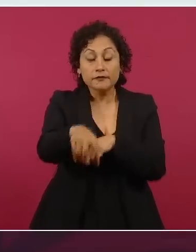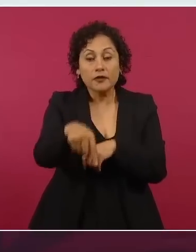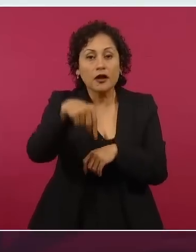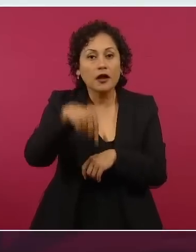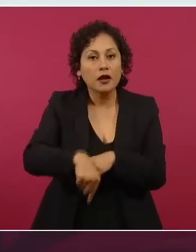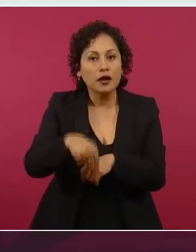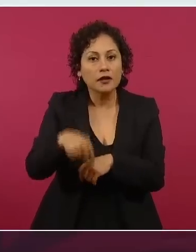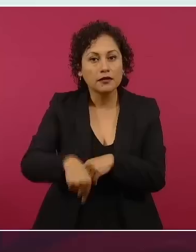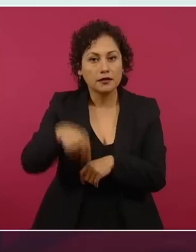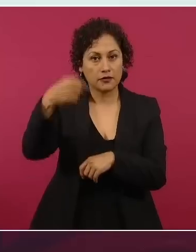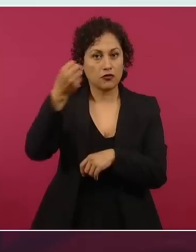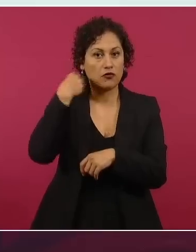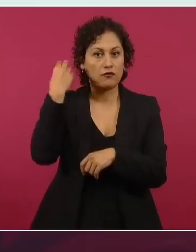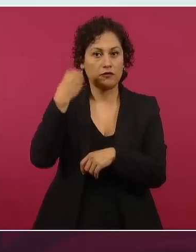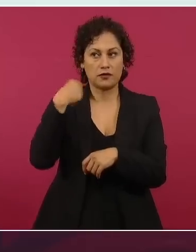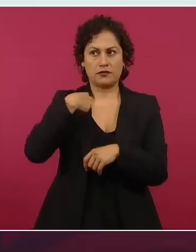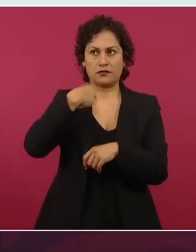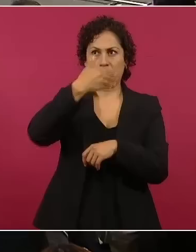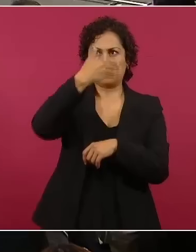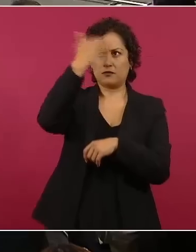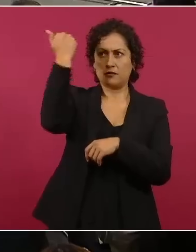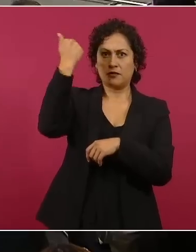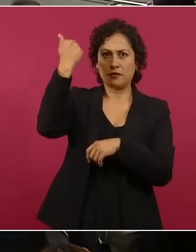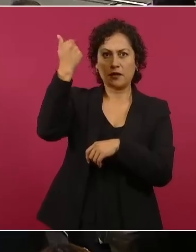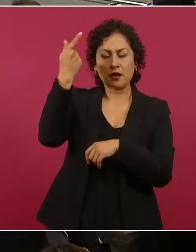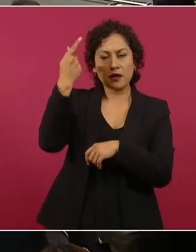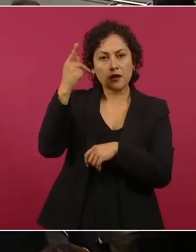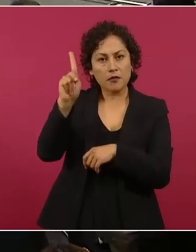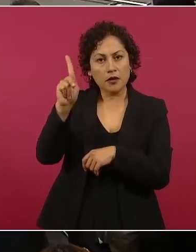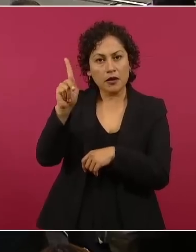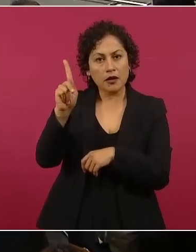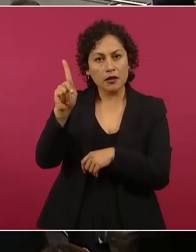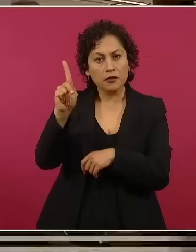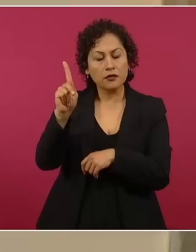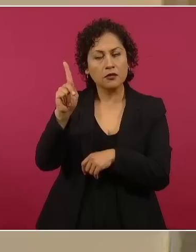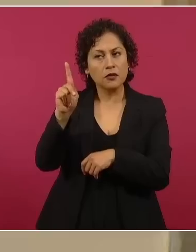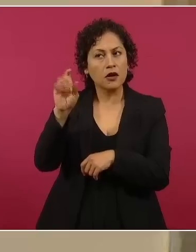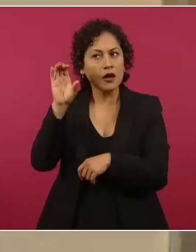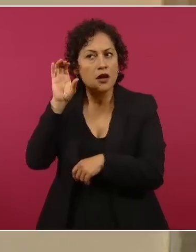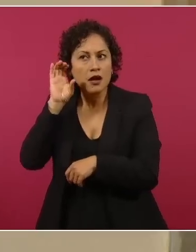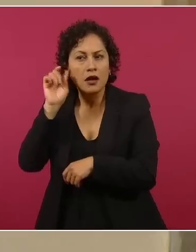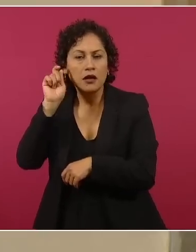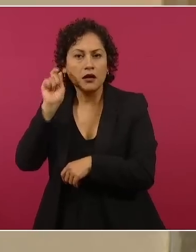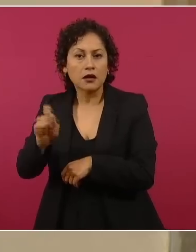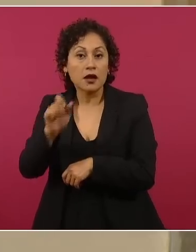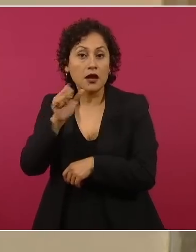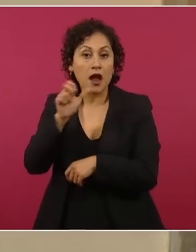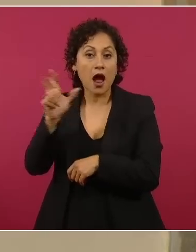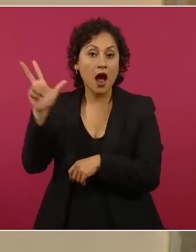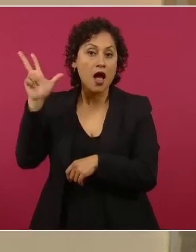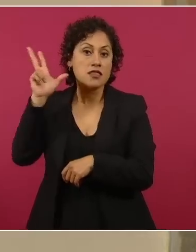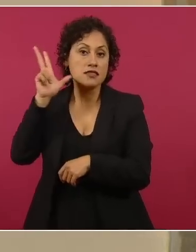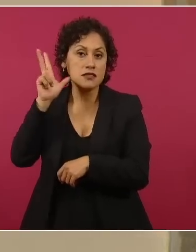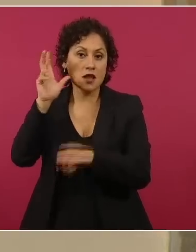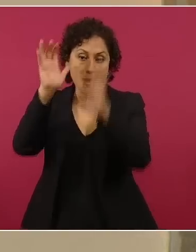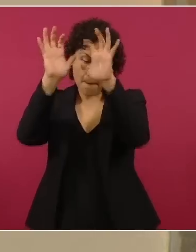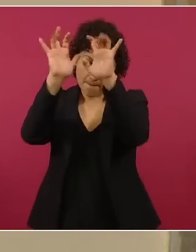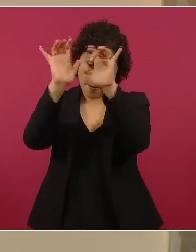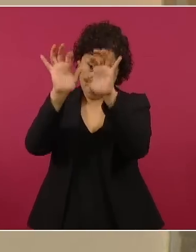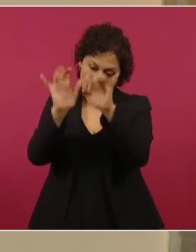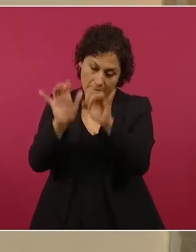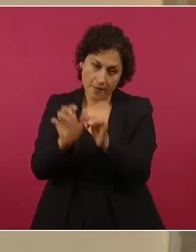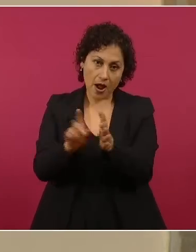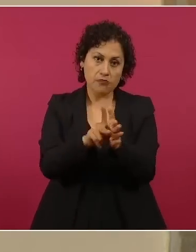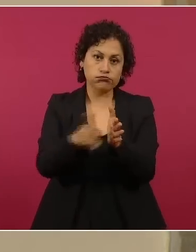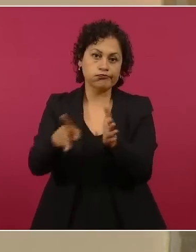que Antier salió en ocho columnas en el Milenio,